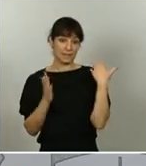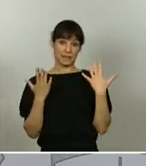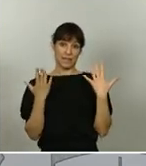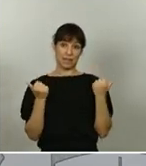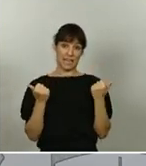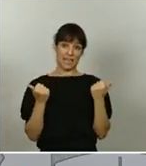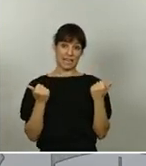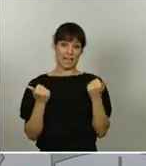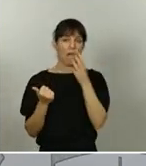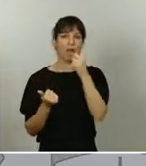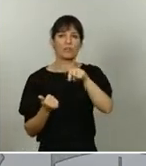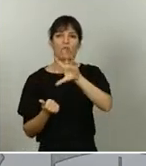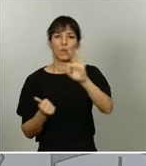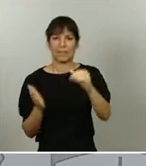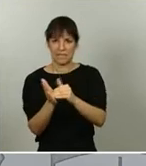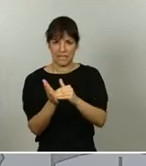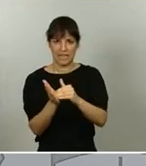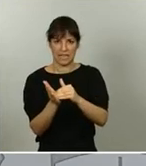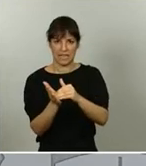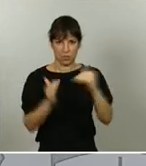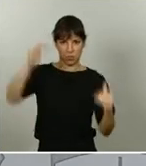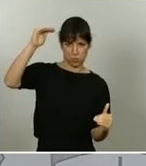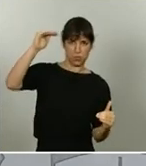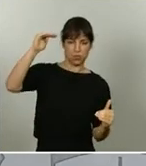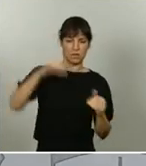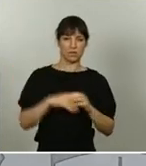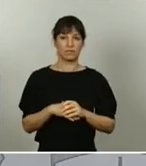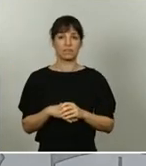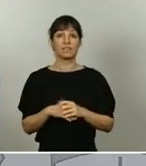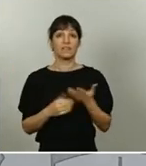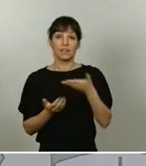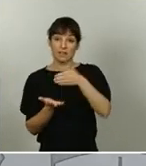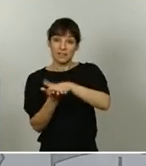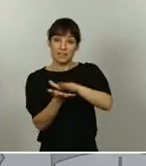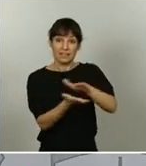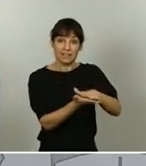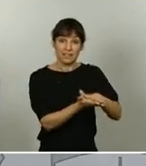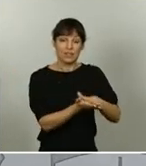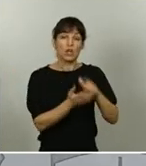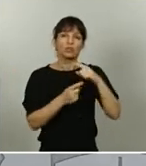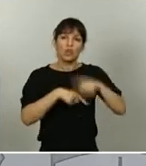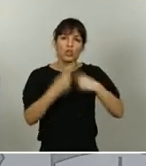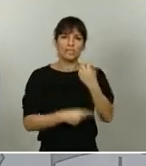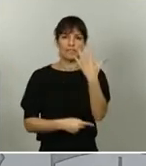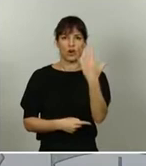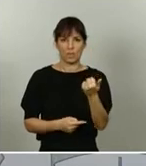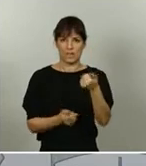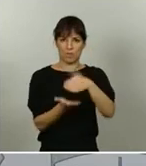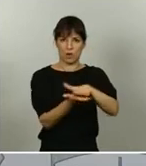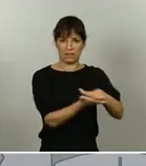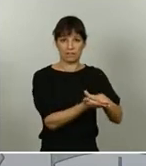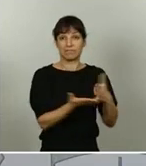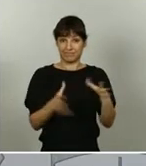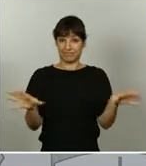Y también el número de fallecidos ascendió a 5.000 diarios. Es decir, la pandemia es 15